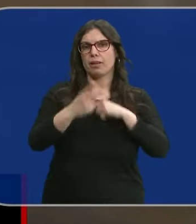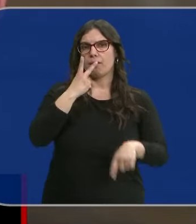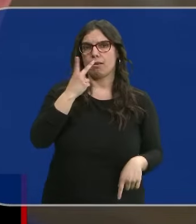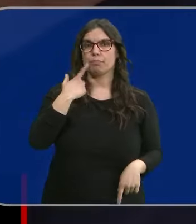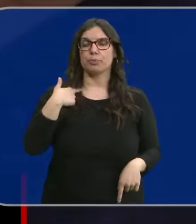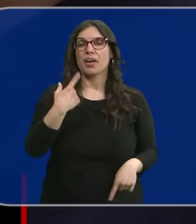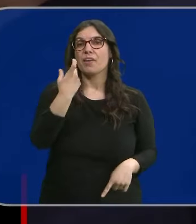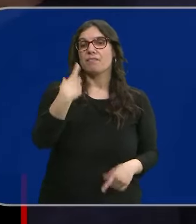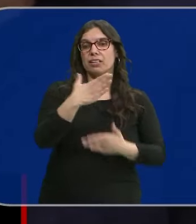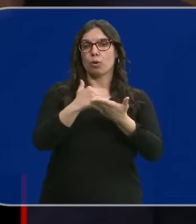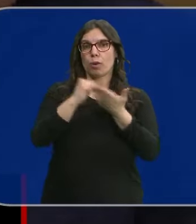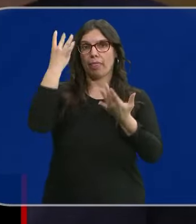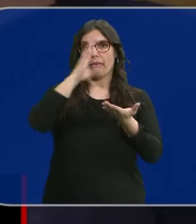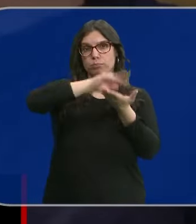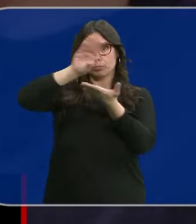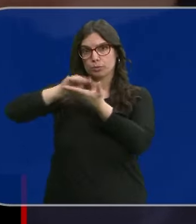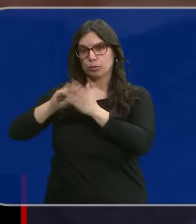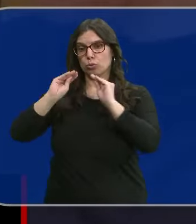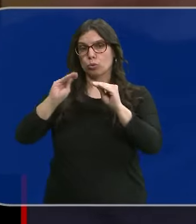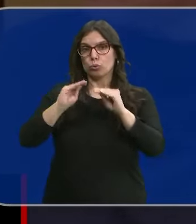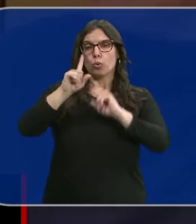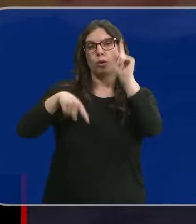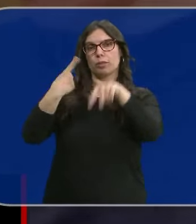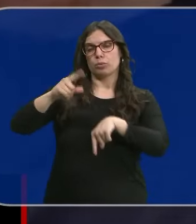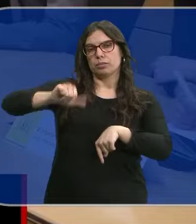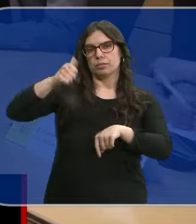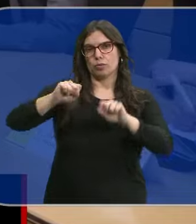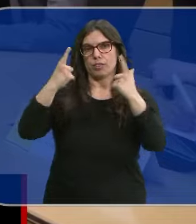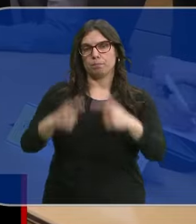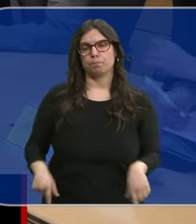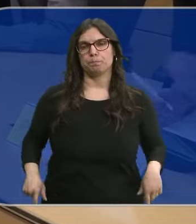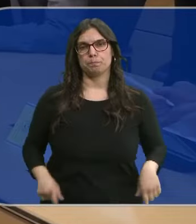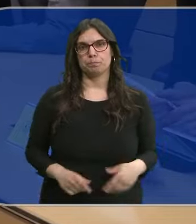Faltan las aportaciones de las comunidades autónomas antes de la aprobación definitiva.